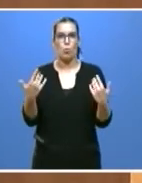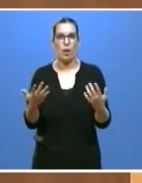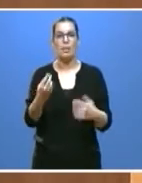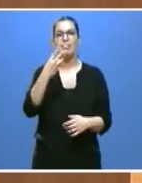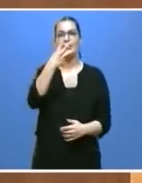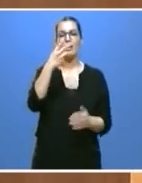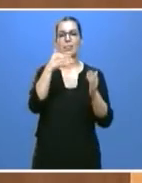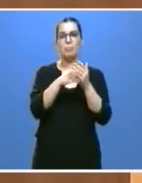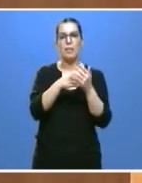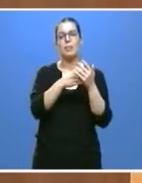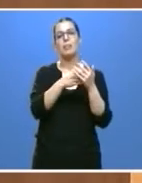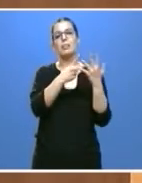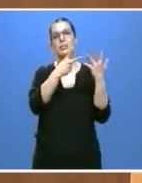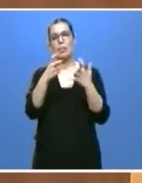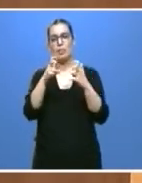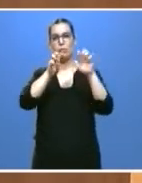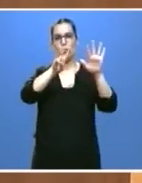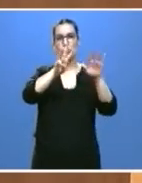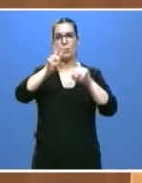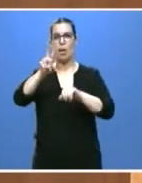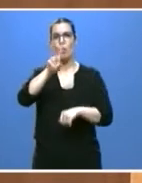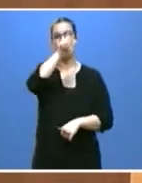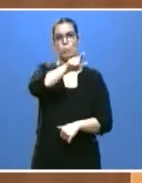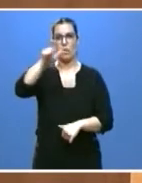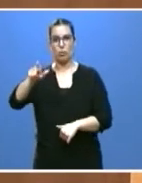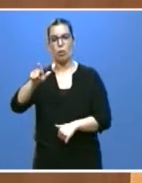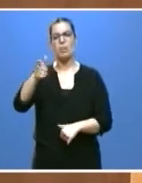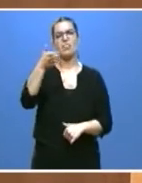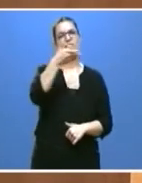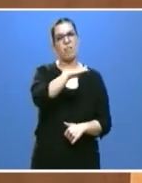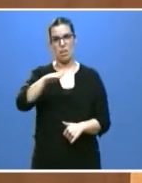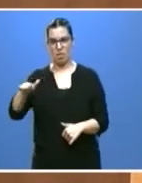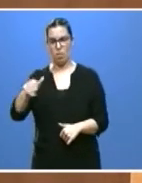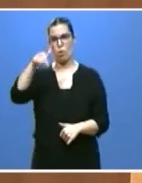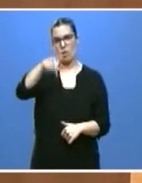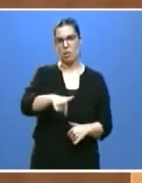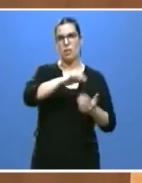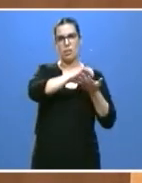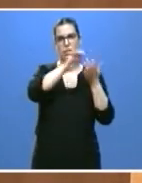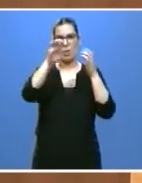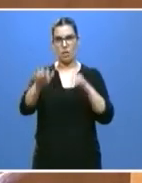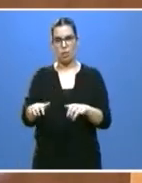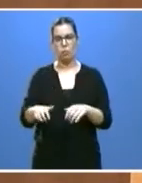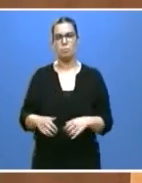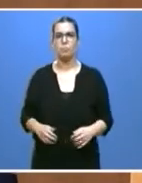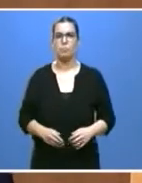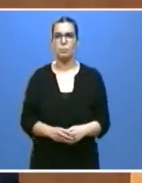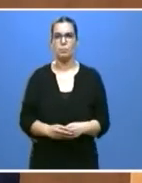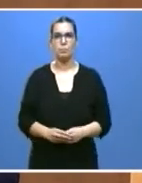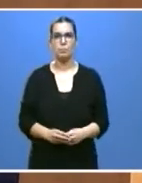3.782 paisanos nuestros que han perdido la vida en estas últimas semanas.